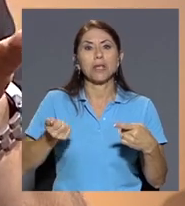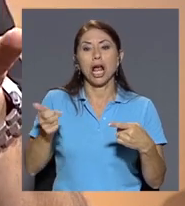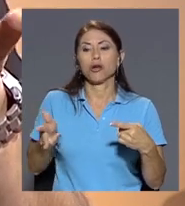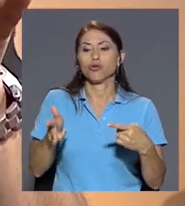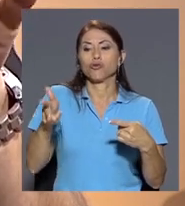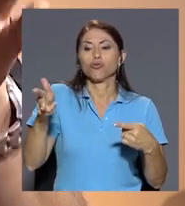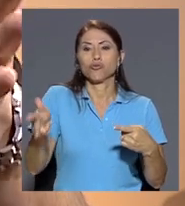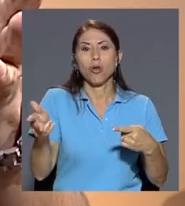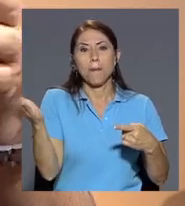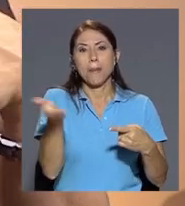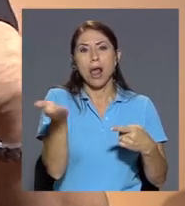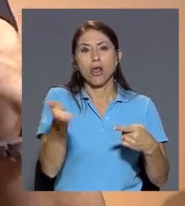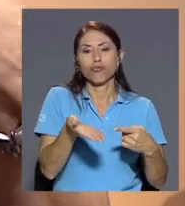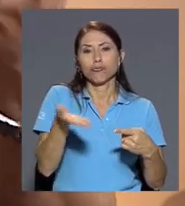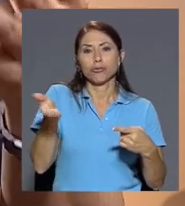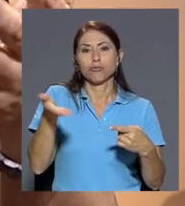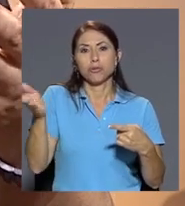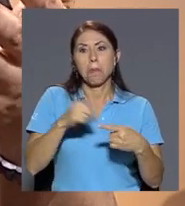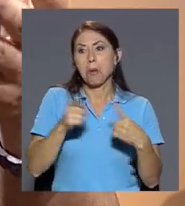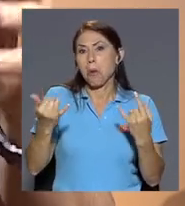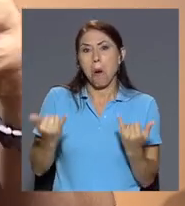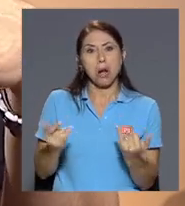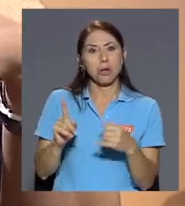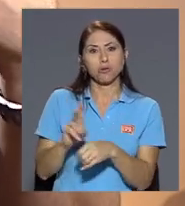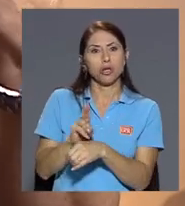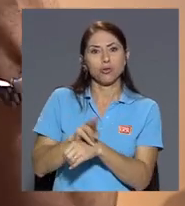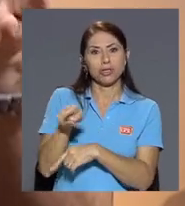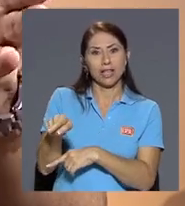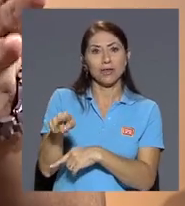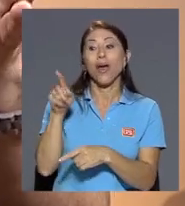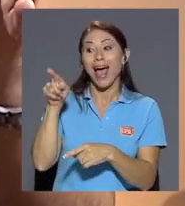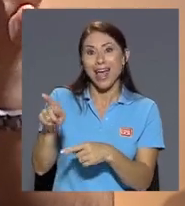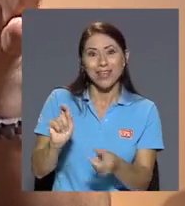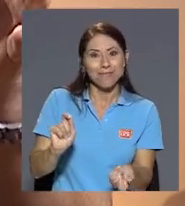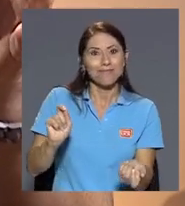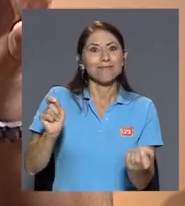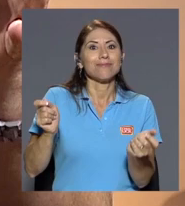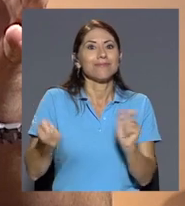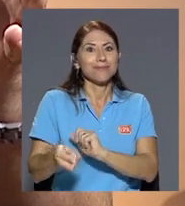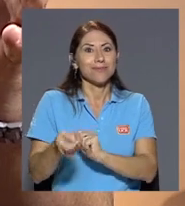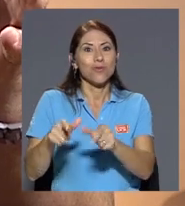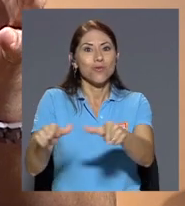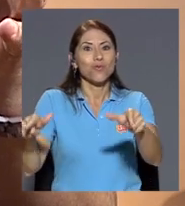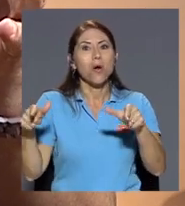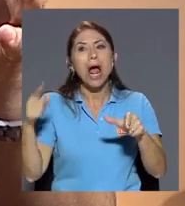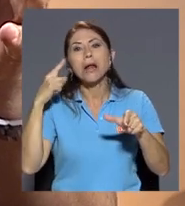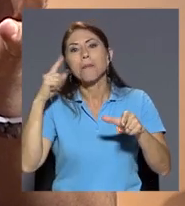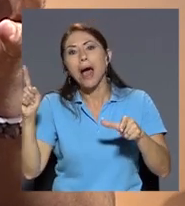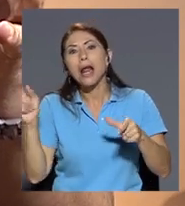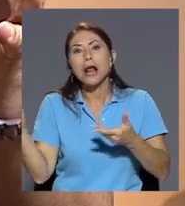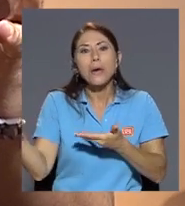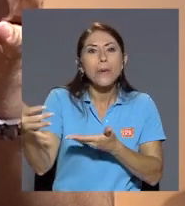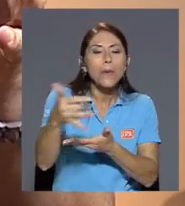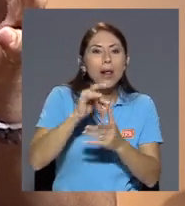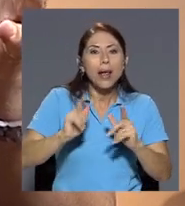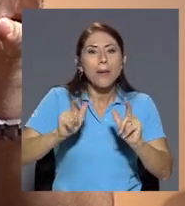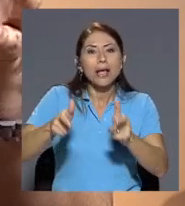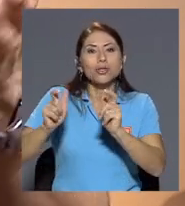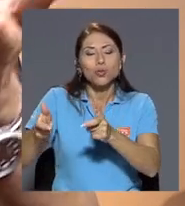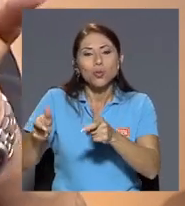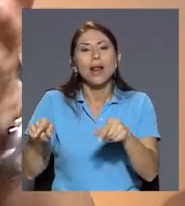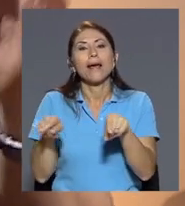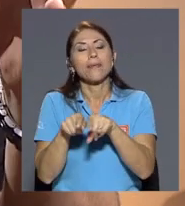está subutilizada actualmente entonces ahí se va a tener una zona de acopio para la basura se van a